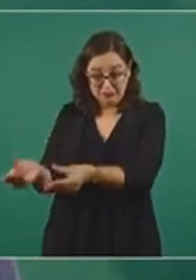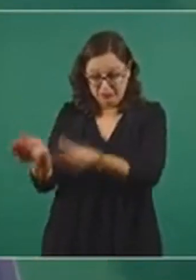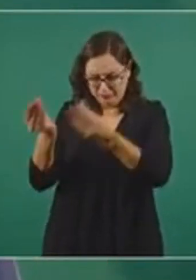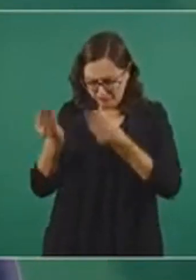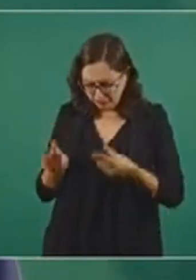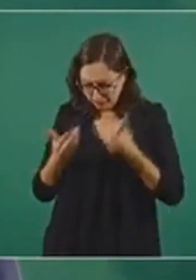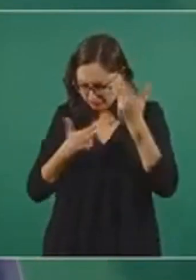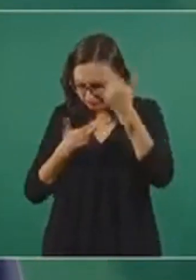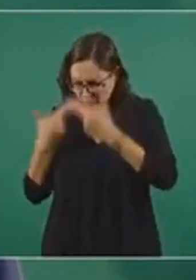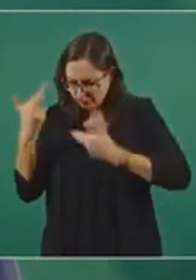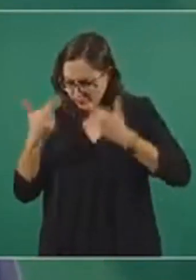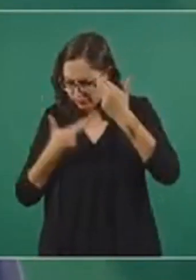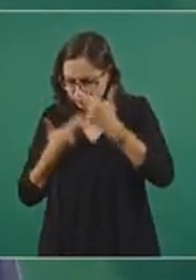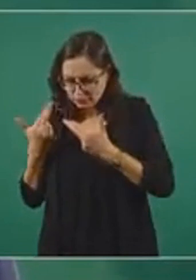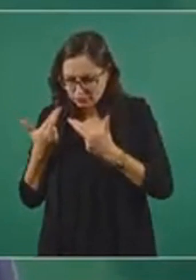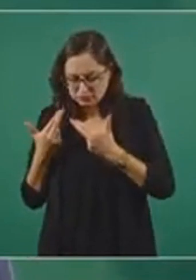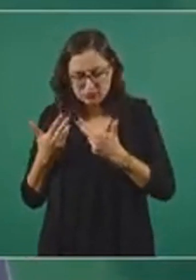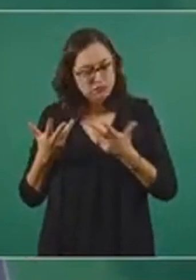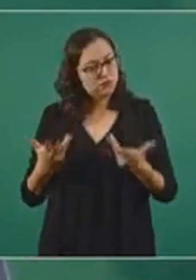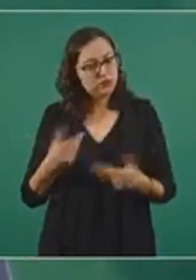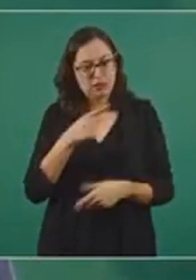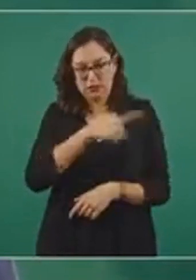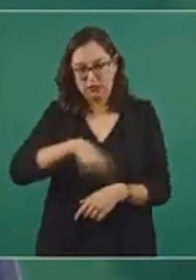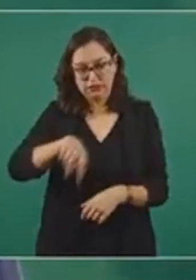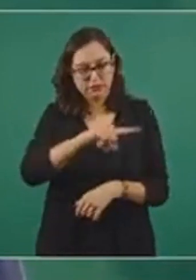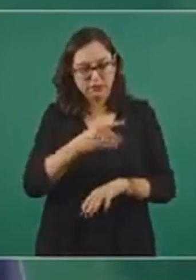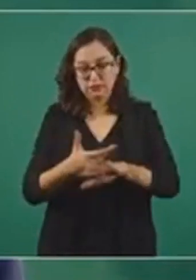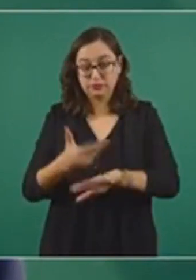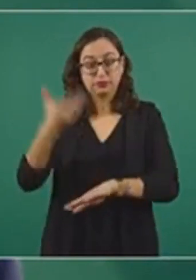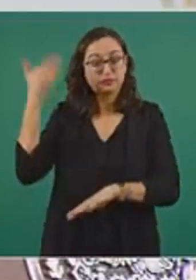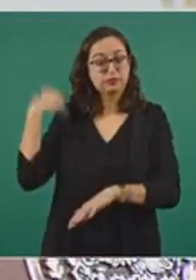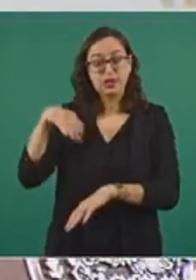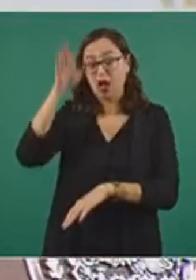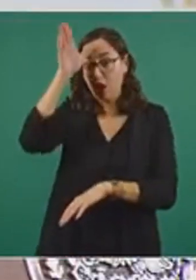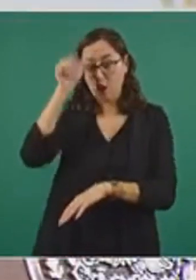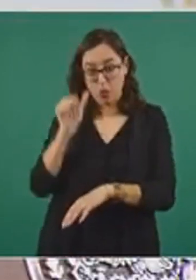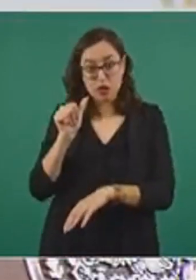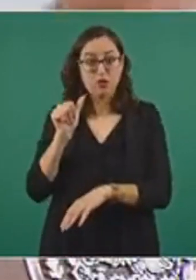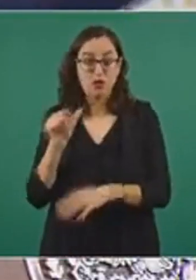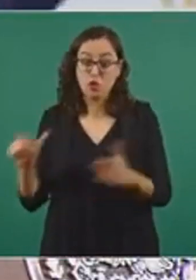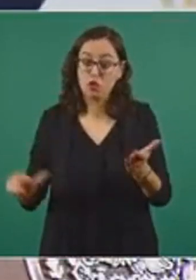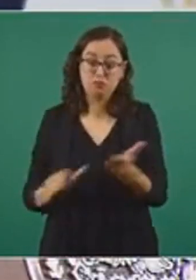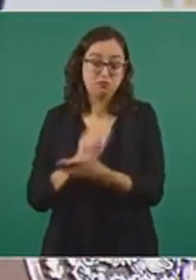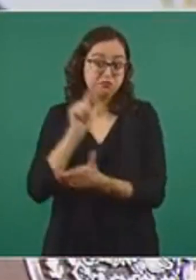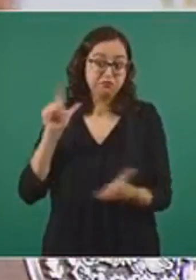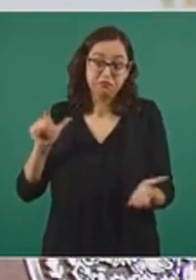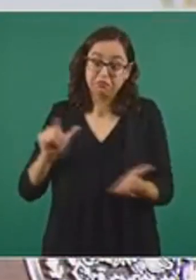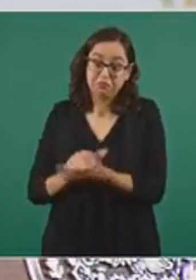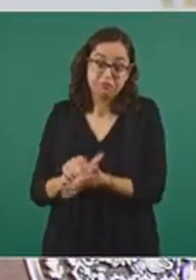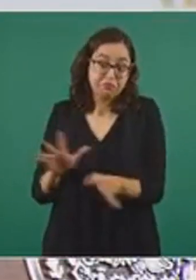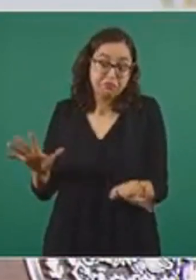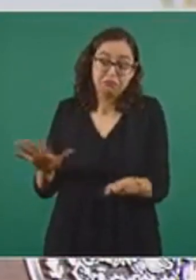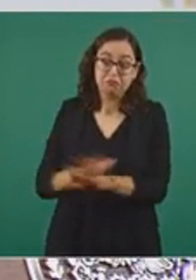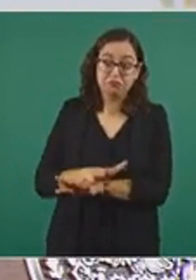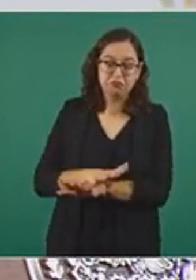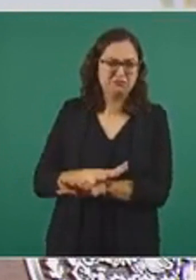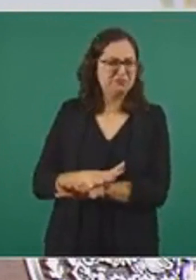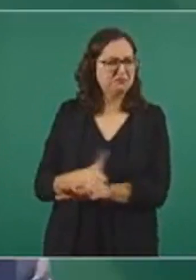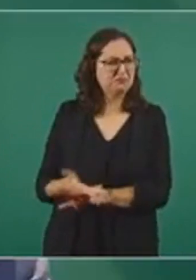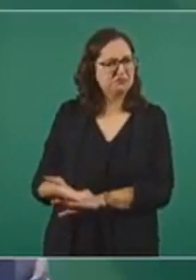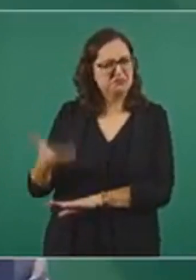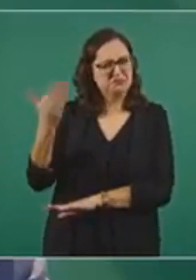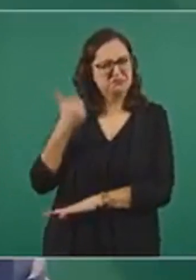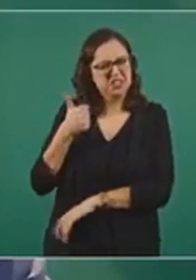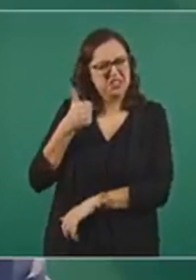ya un acuerdo legal, una reforma que hicieron hace cinco o seis